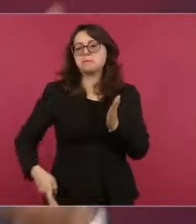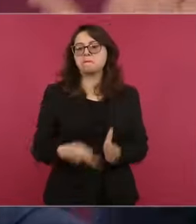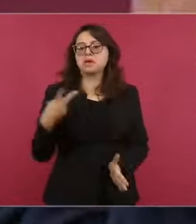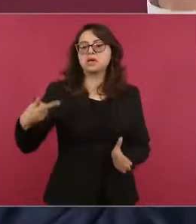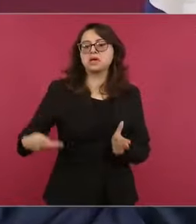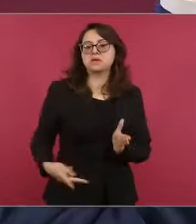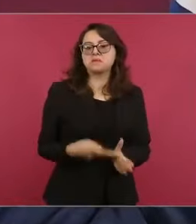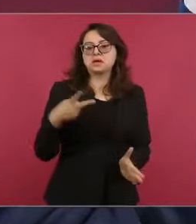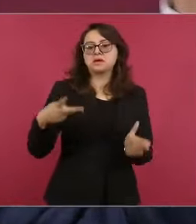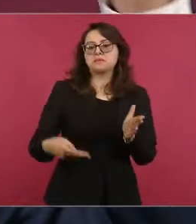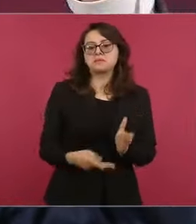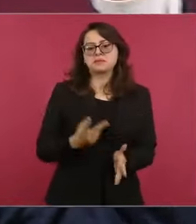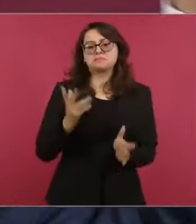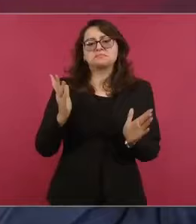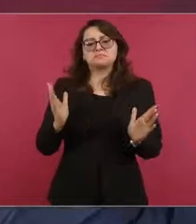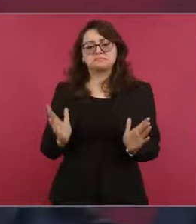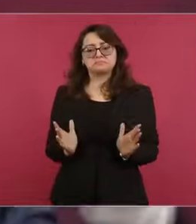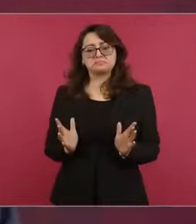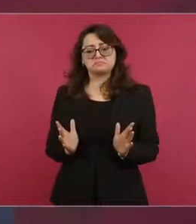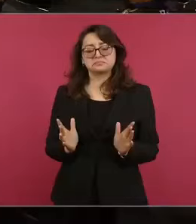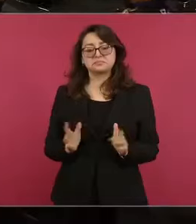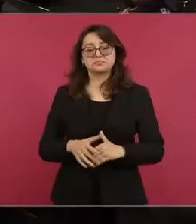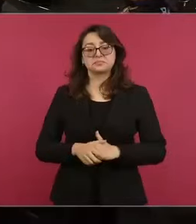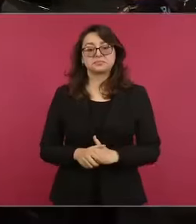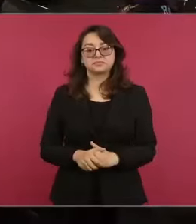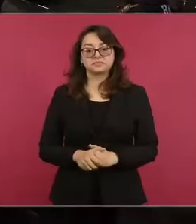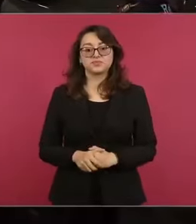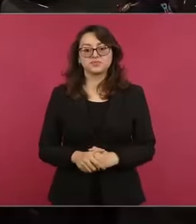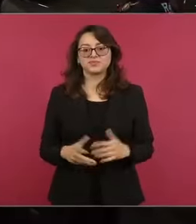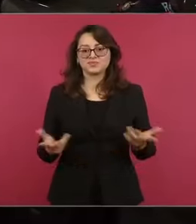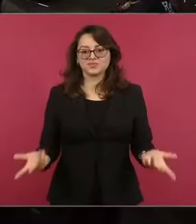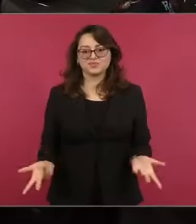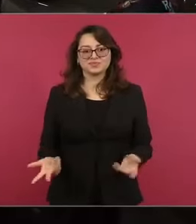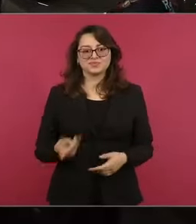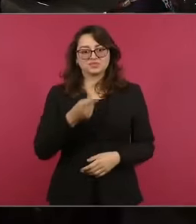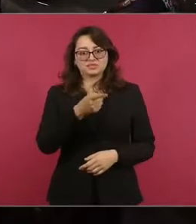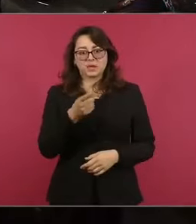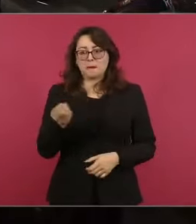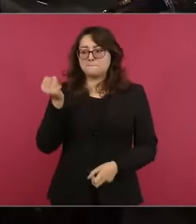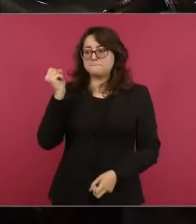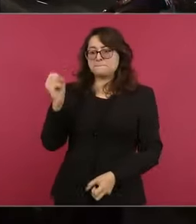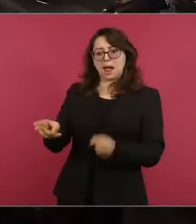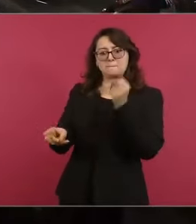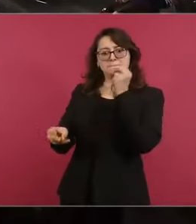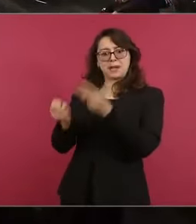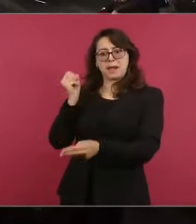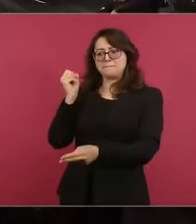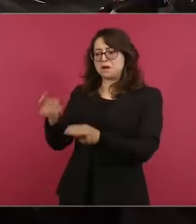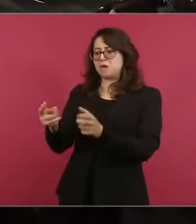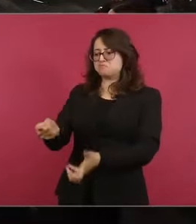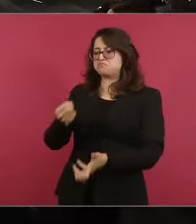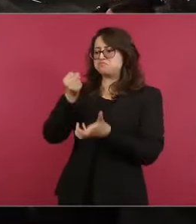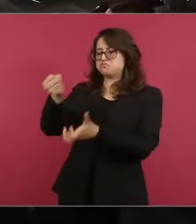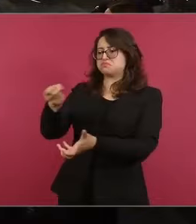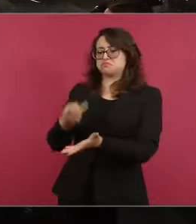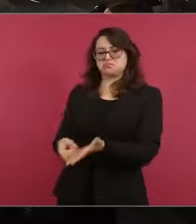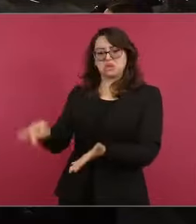No, eso ya sabemos, el pueblo, claro que no quiere el pueblo, los privilegios, pero este es un asunto de una élite.